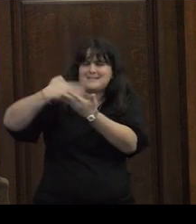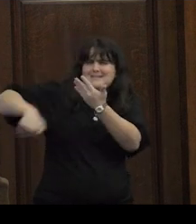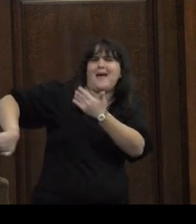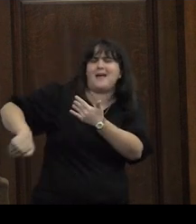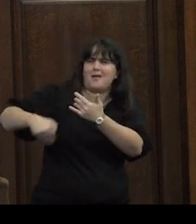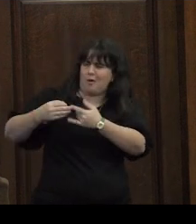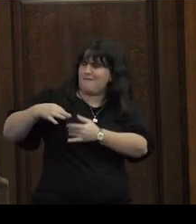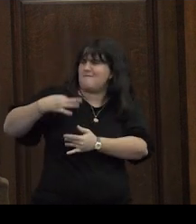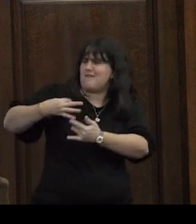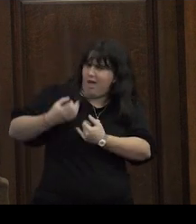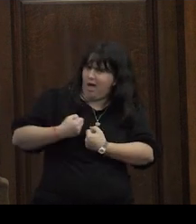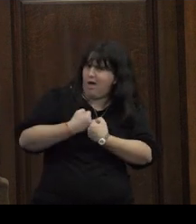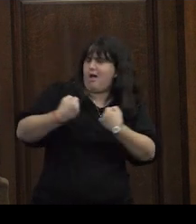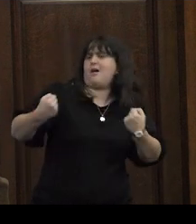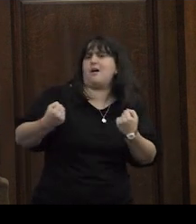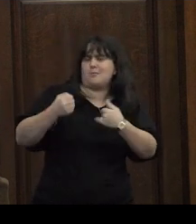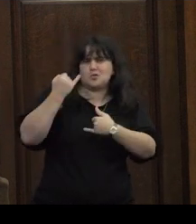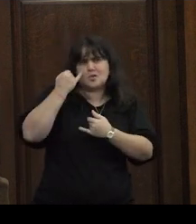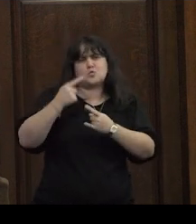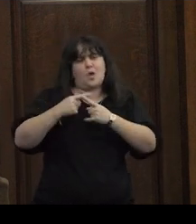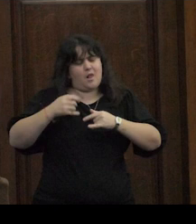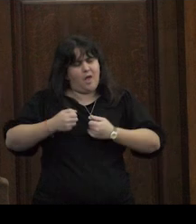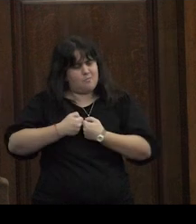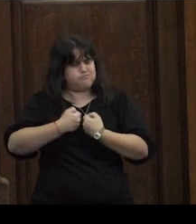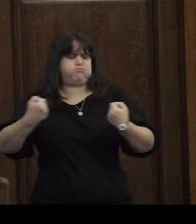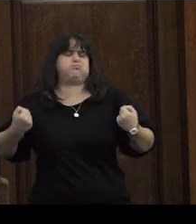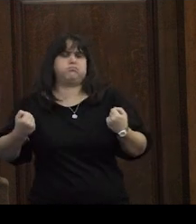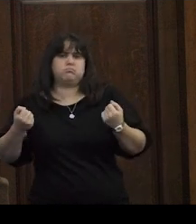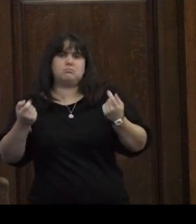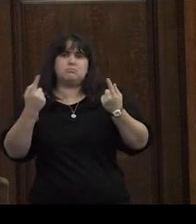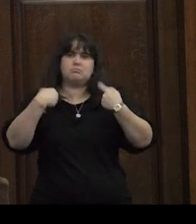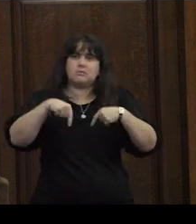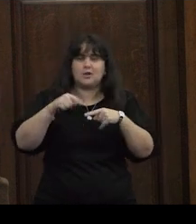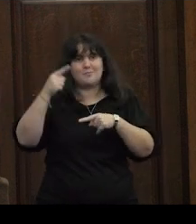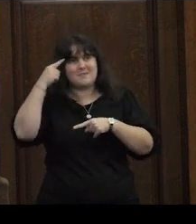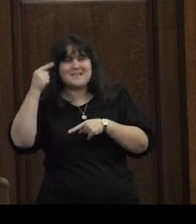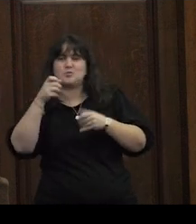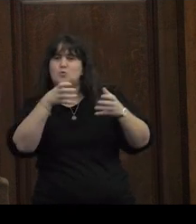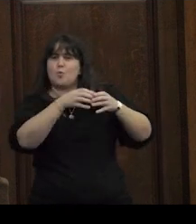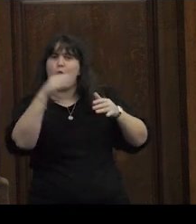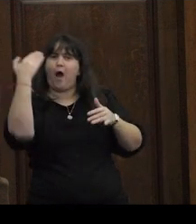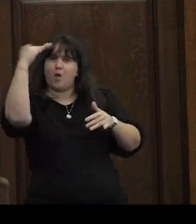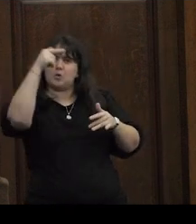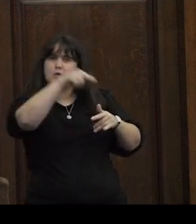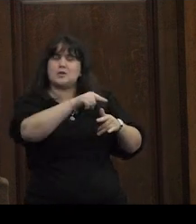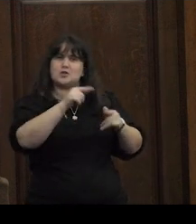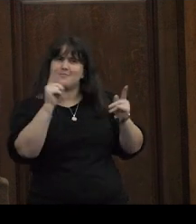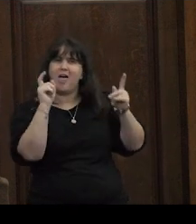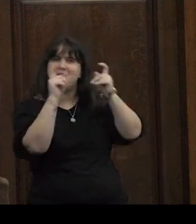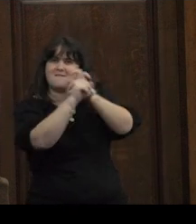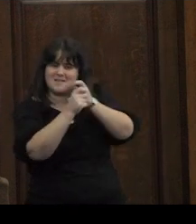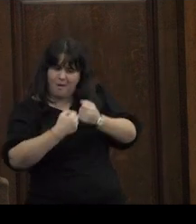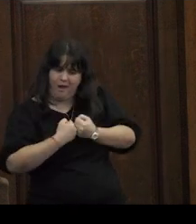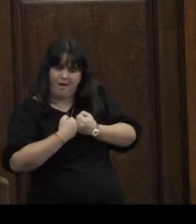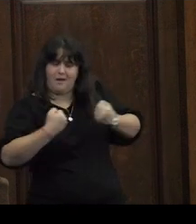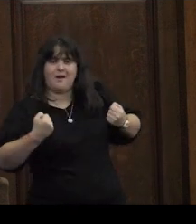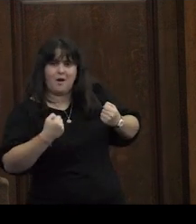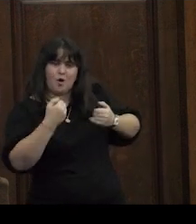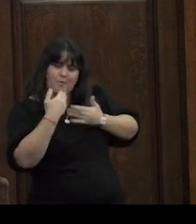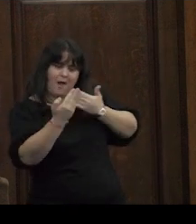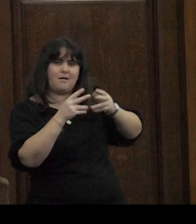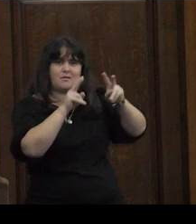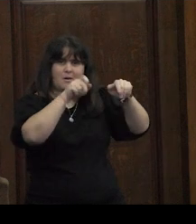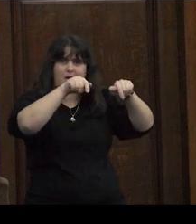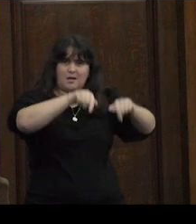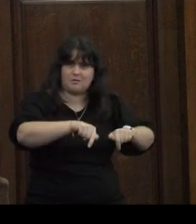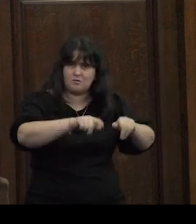vivir plenamente su sexualidad mientras que consideran que los adultos tienen muchas más dificultades para hablar estos